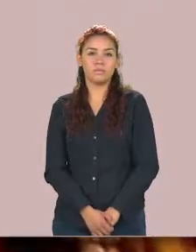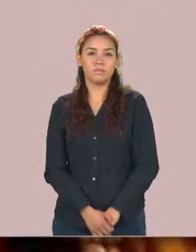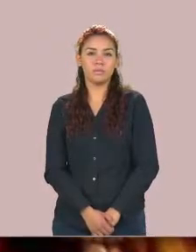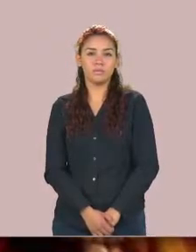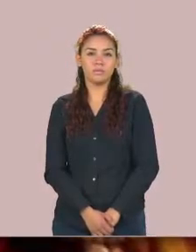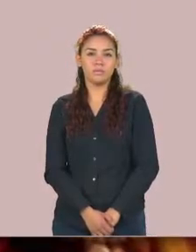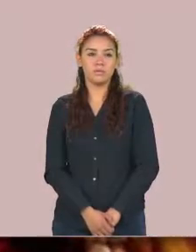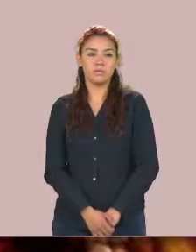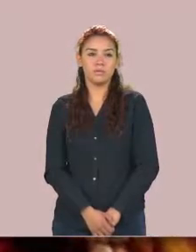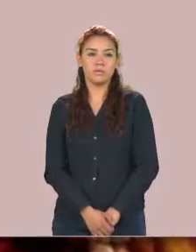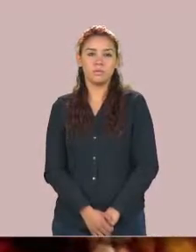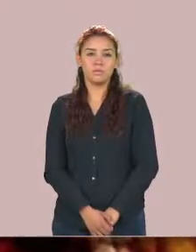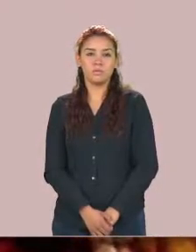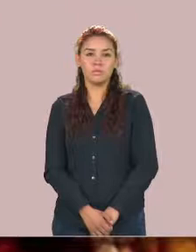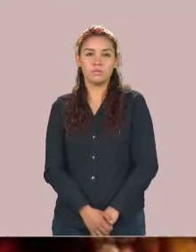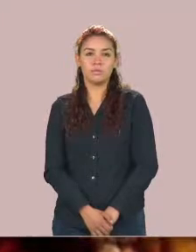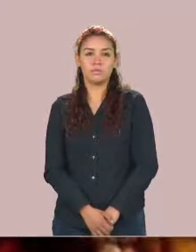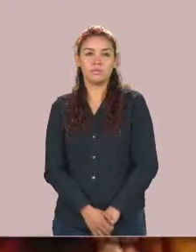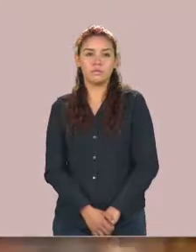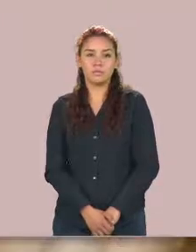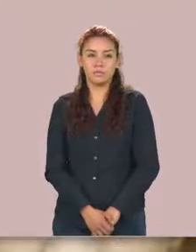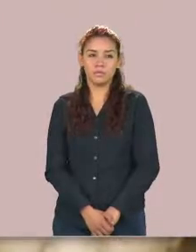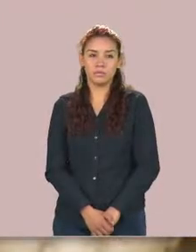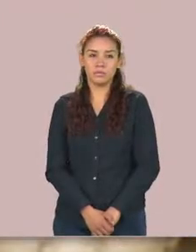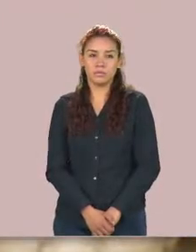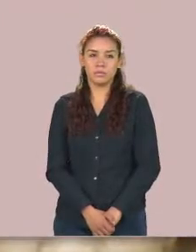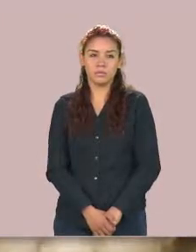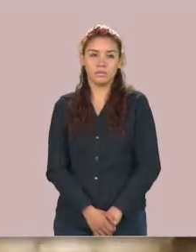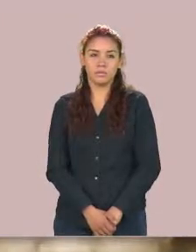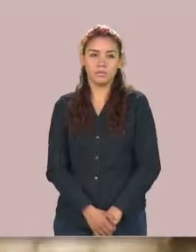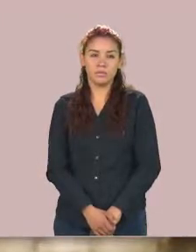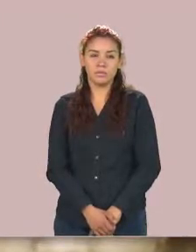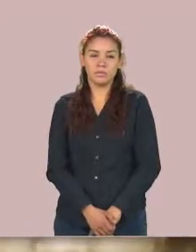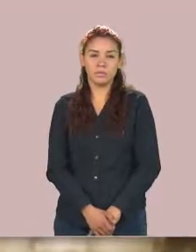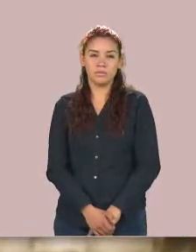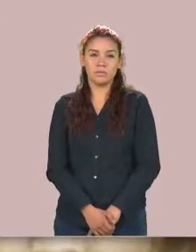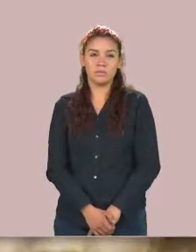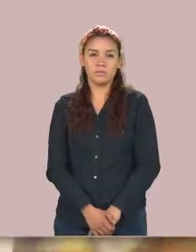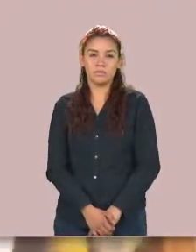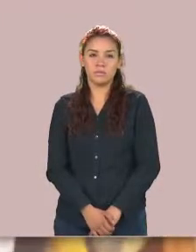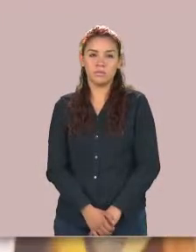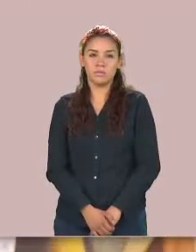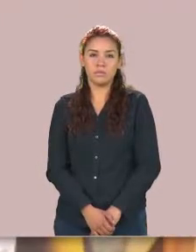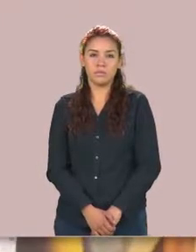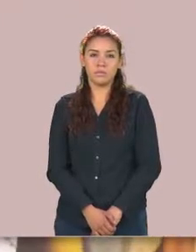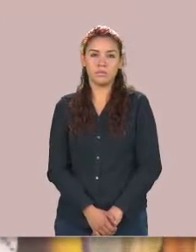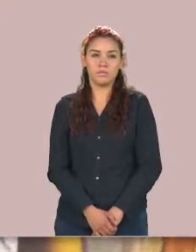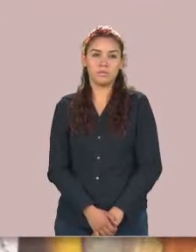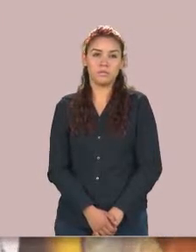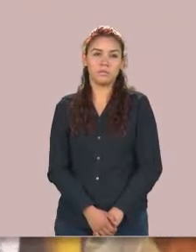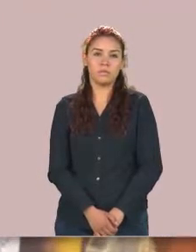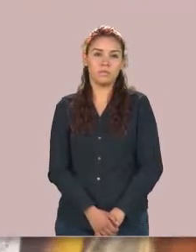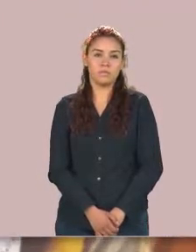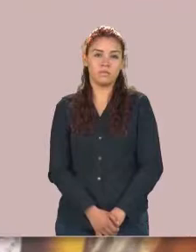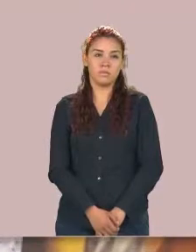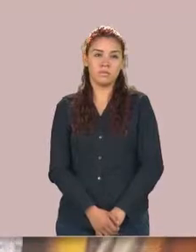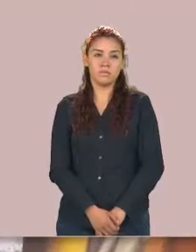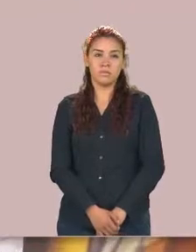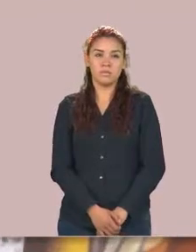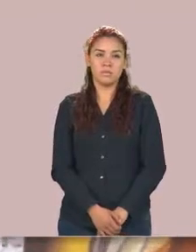que se celebra el 2 de febrero. Esta es una celebración católica en honor a la Virgen de la Candelaria,